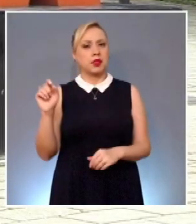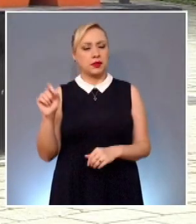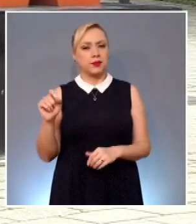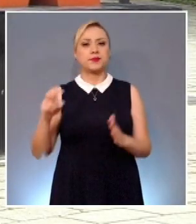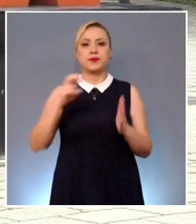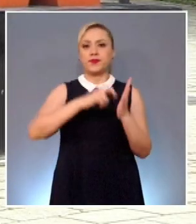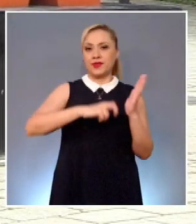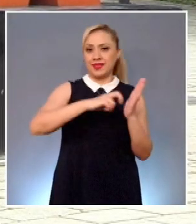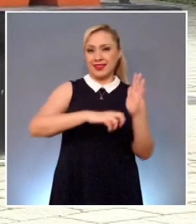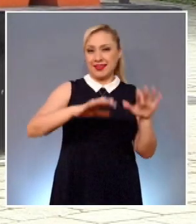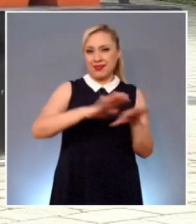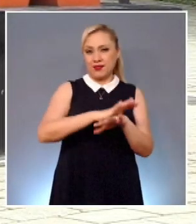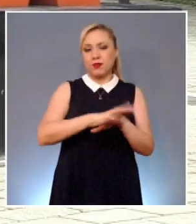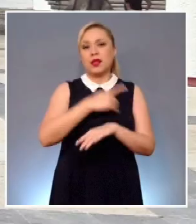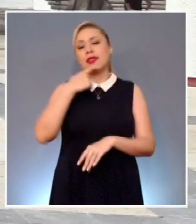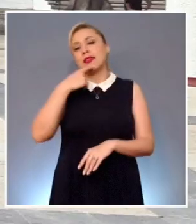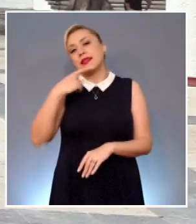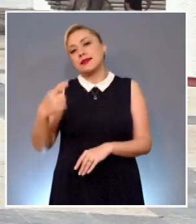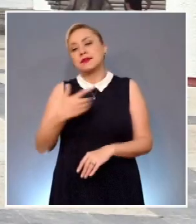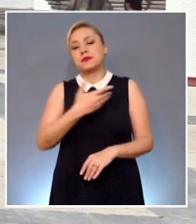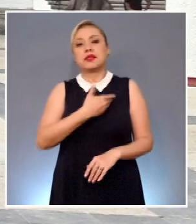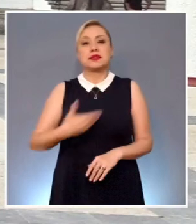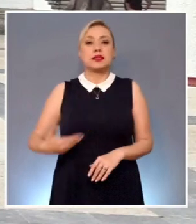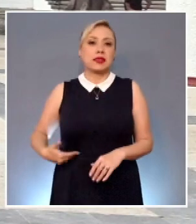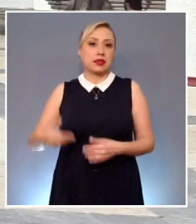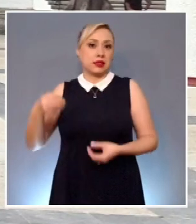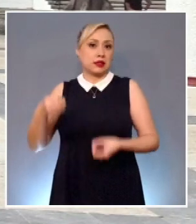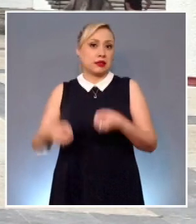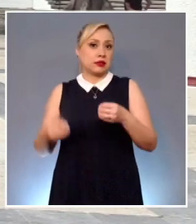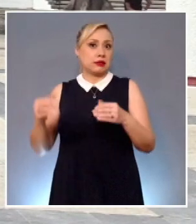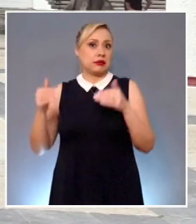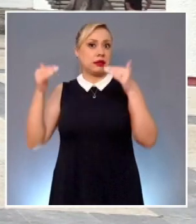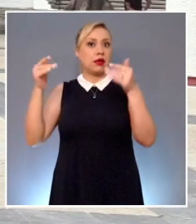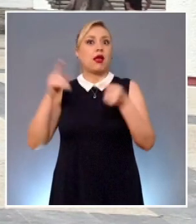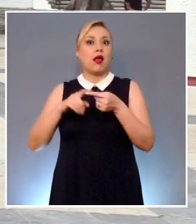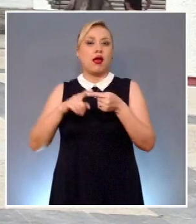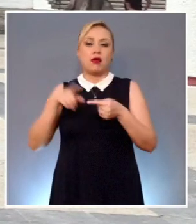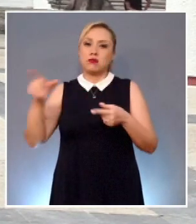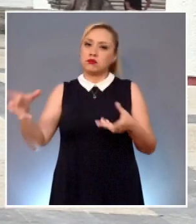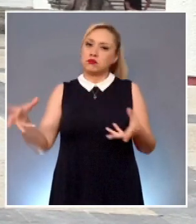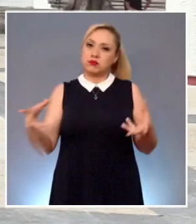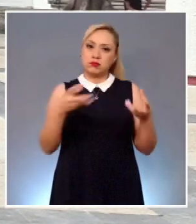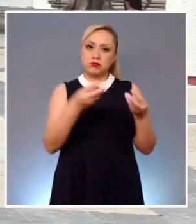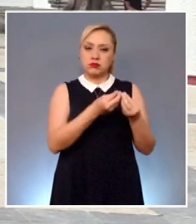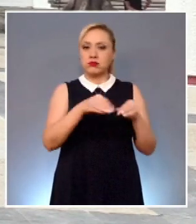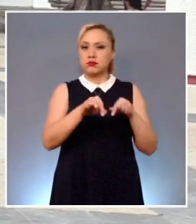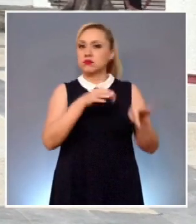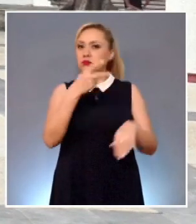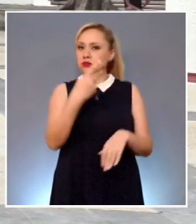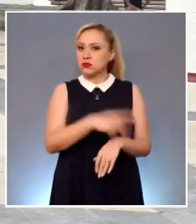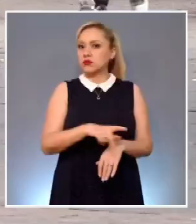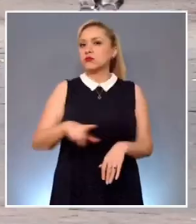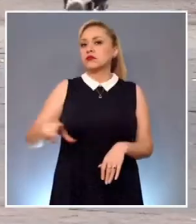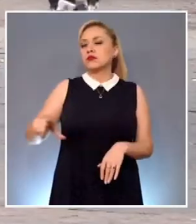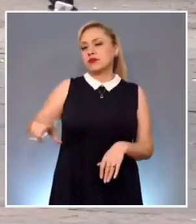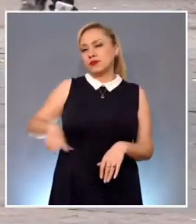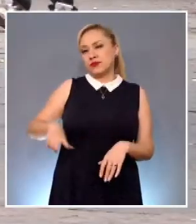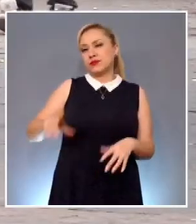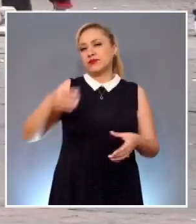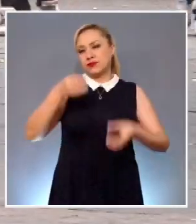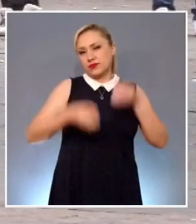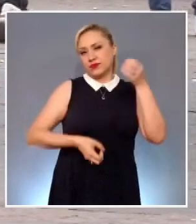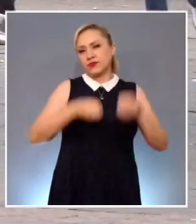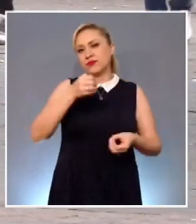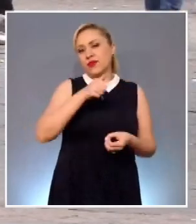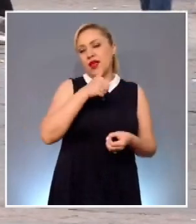presidenta o el presidente del tribunal será titular del Poder Judicial del Estado y que presidirá el Consejo de la Judicatura Local,